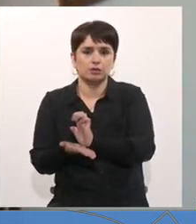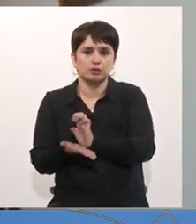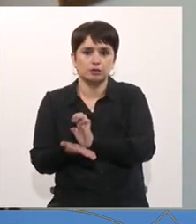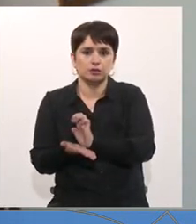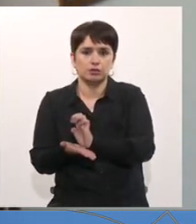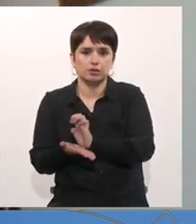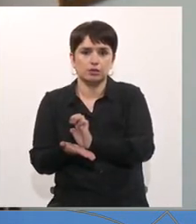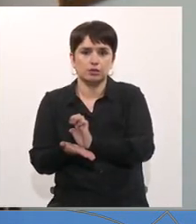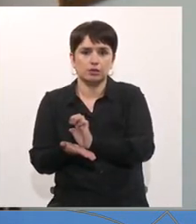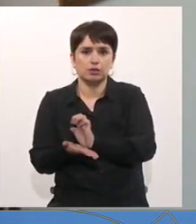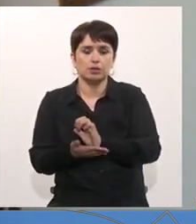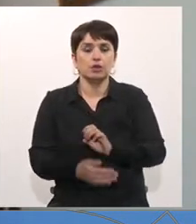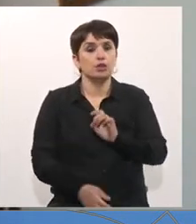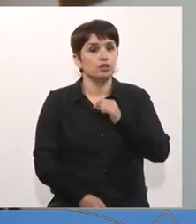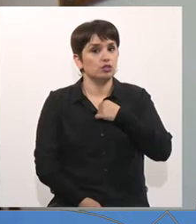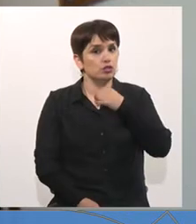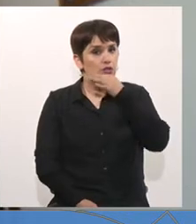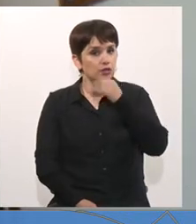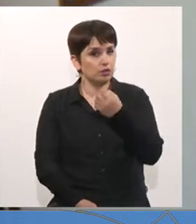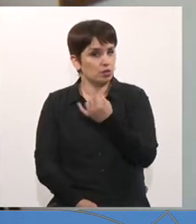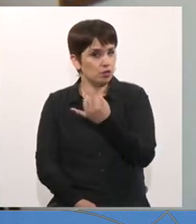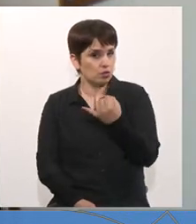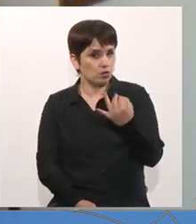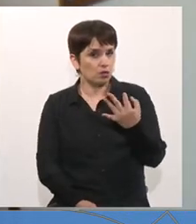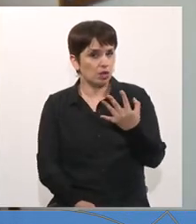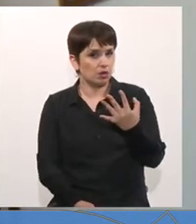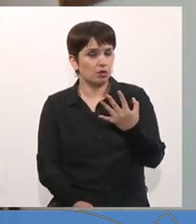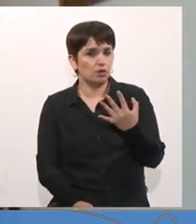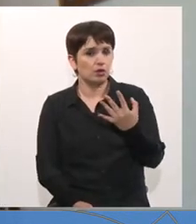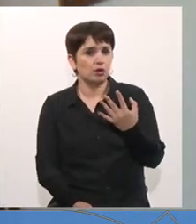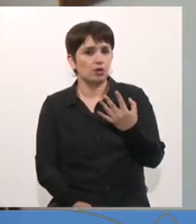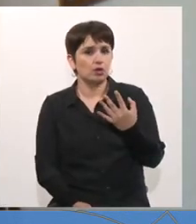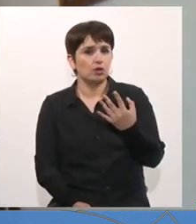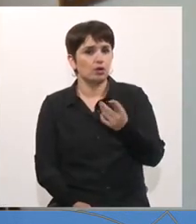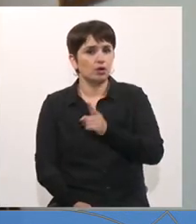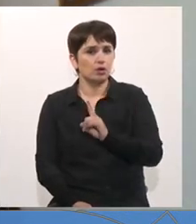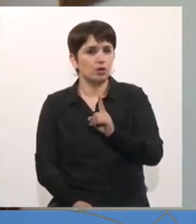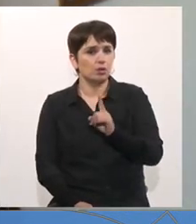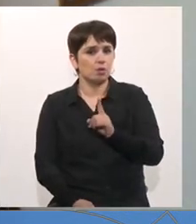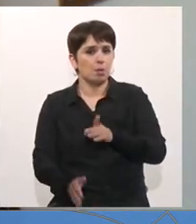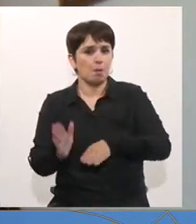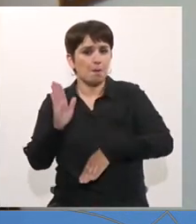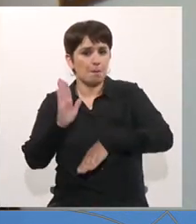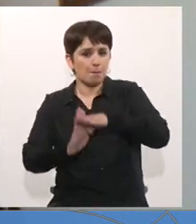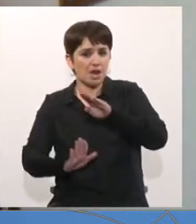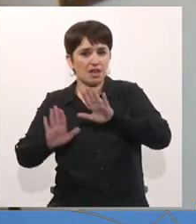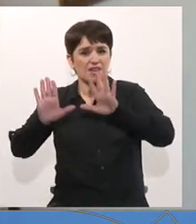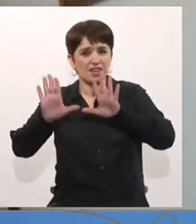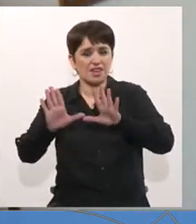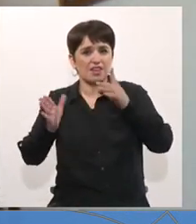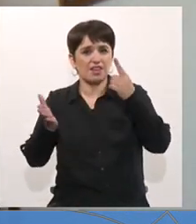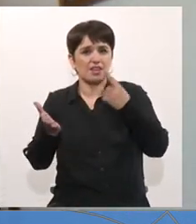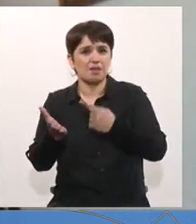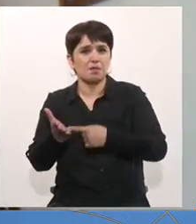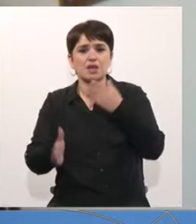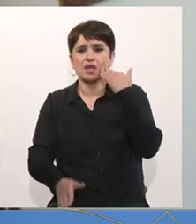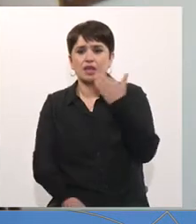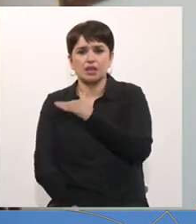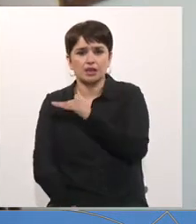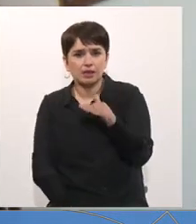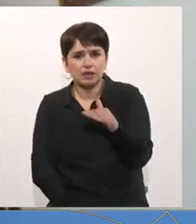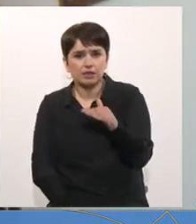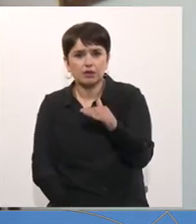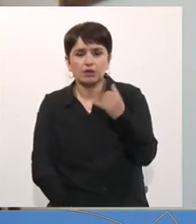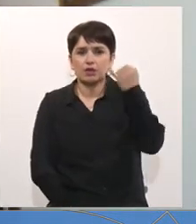no son... Estoy hablando de cifras, me las podrá corregir el Ejecutivo, pero estamos hablando de más de 10.000 niños en esta situación. Imagínese usted